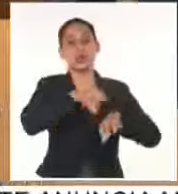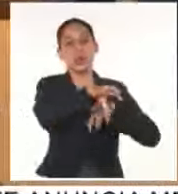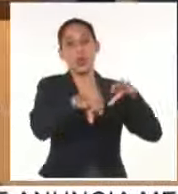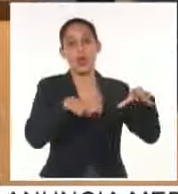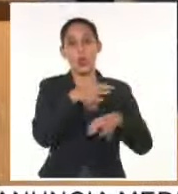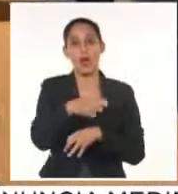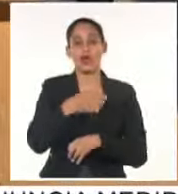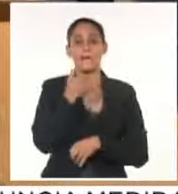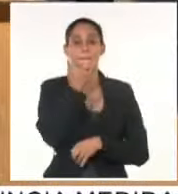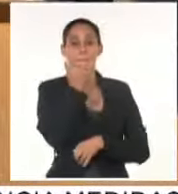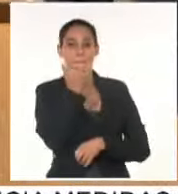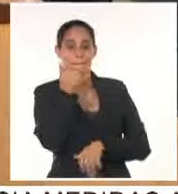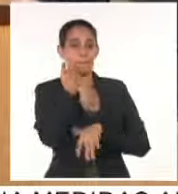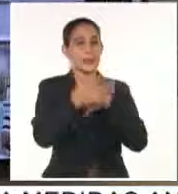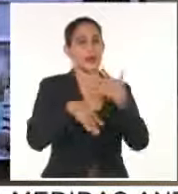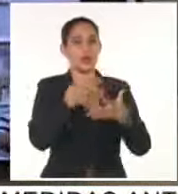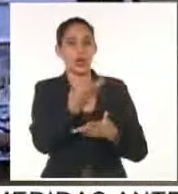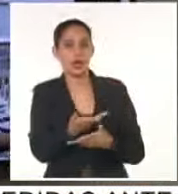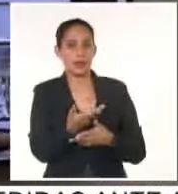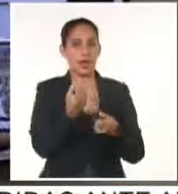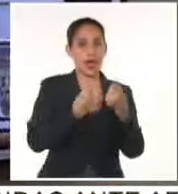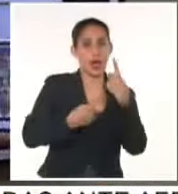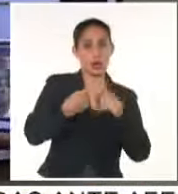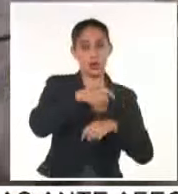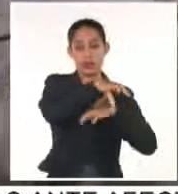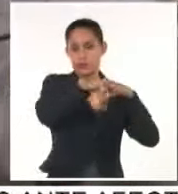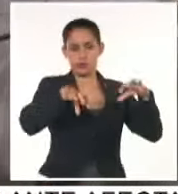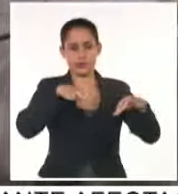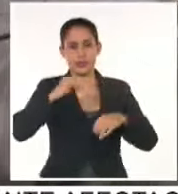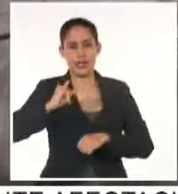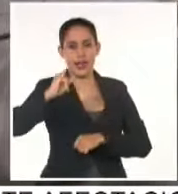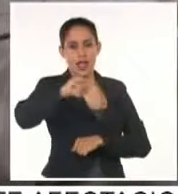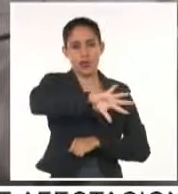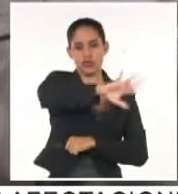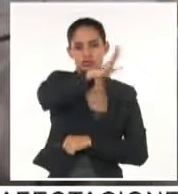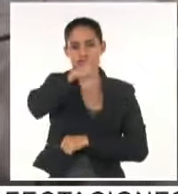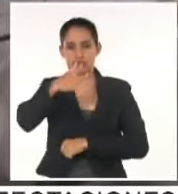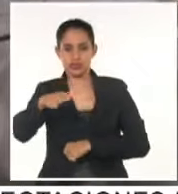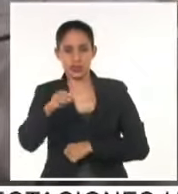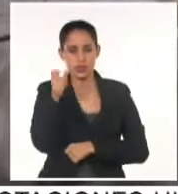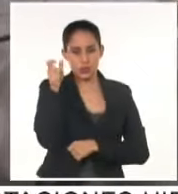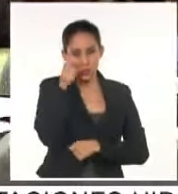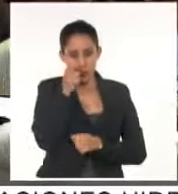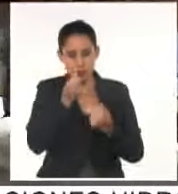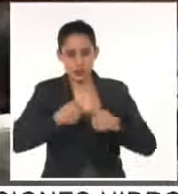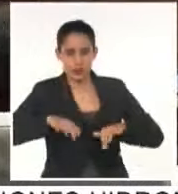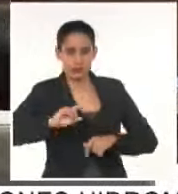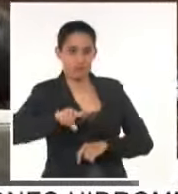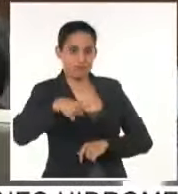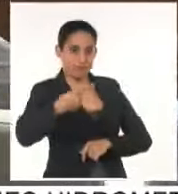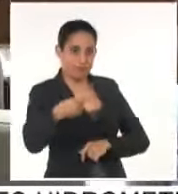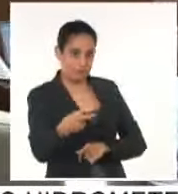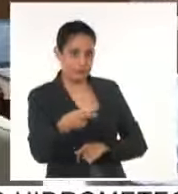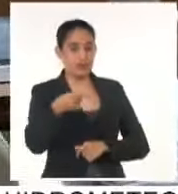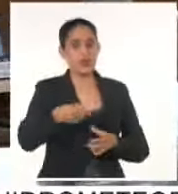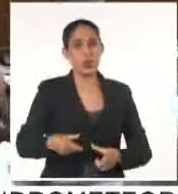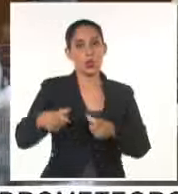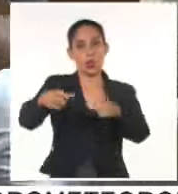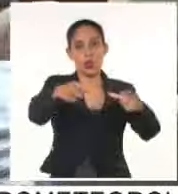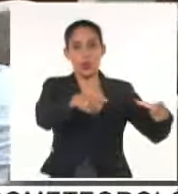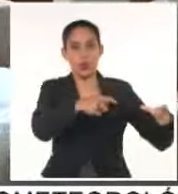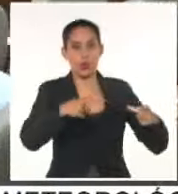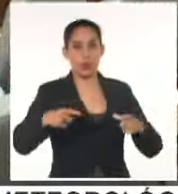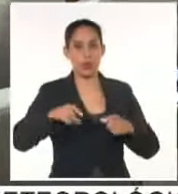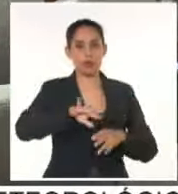acceso que pudieran quedar aisladas. En ese sentido, pidió mantener un monitoreo constante del estado de las presas y los